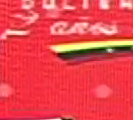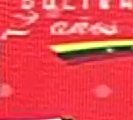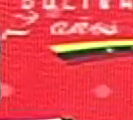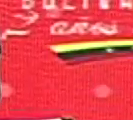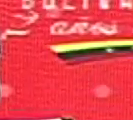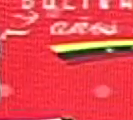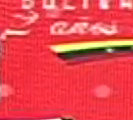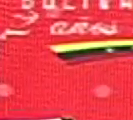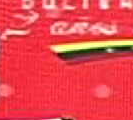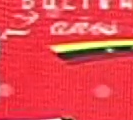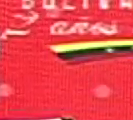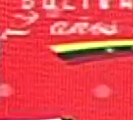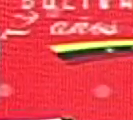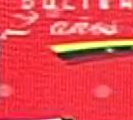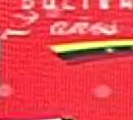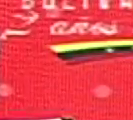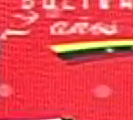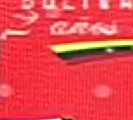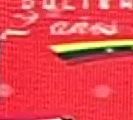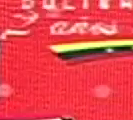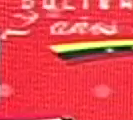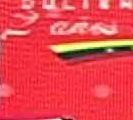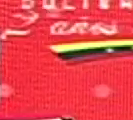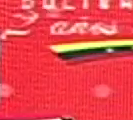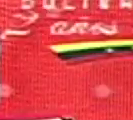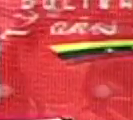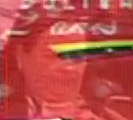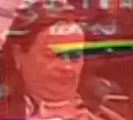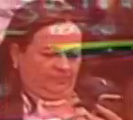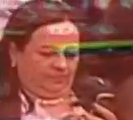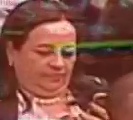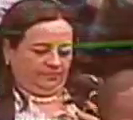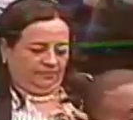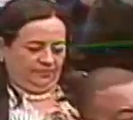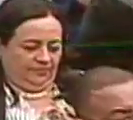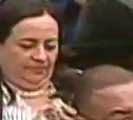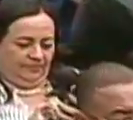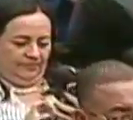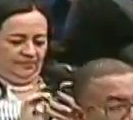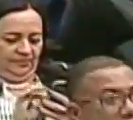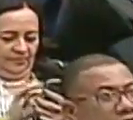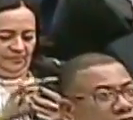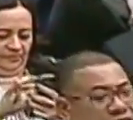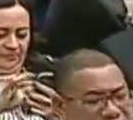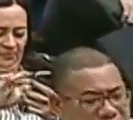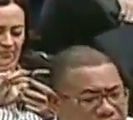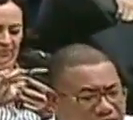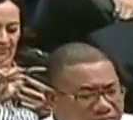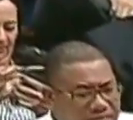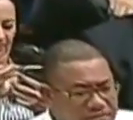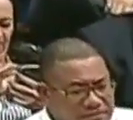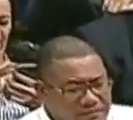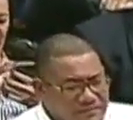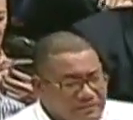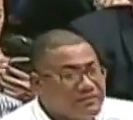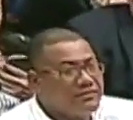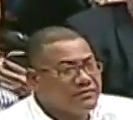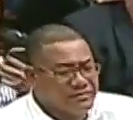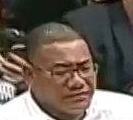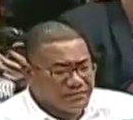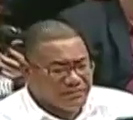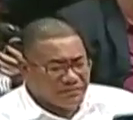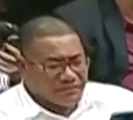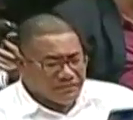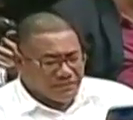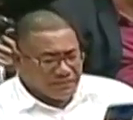Mucho trabajo en equipo. Y trabajo con el poder popular. Es la clave. El